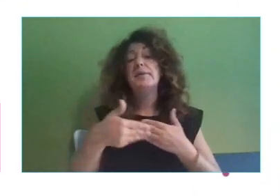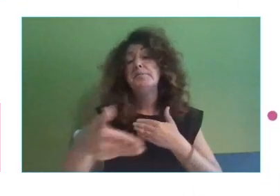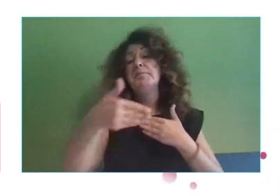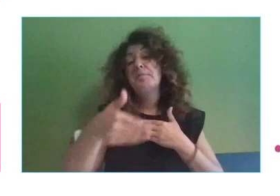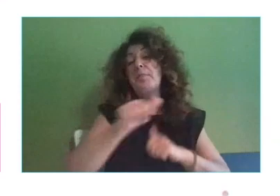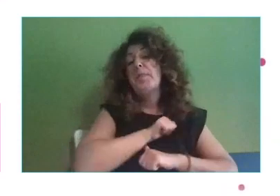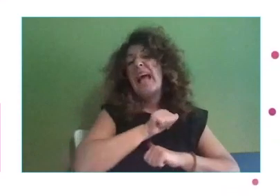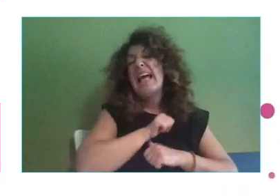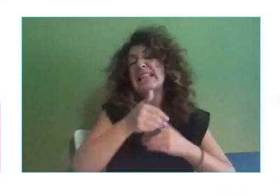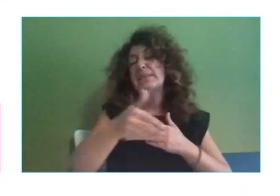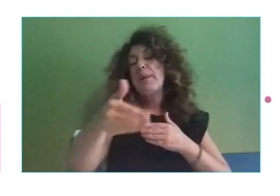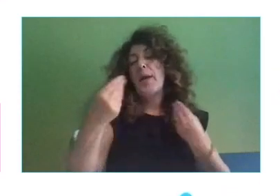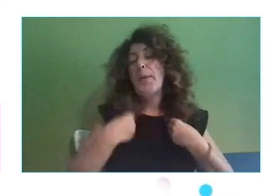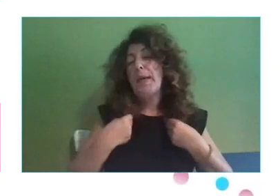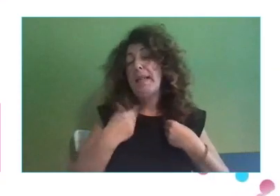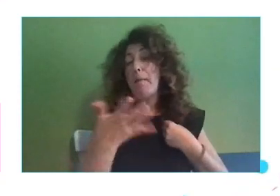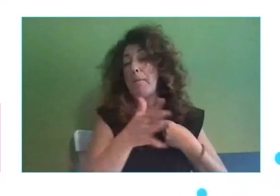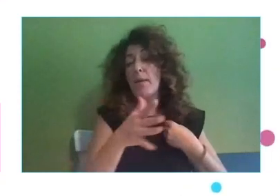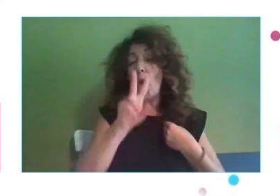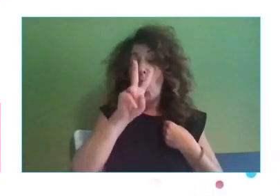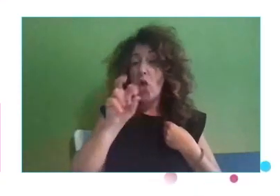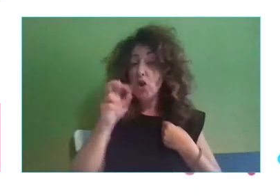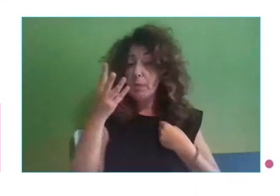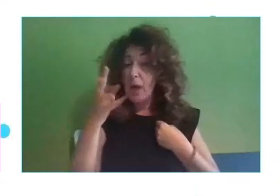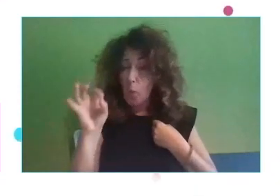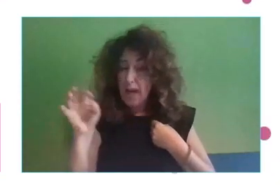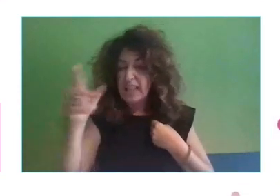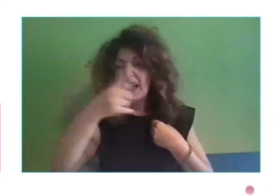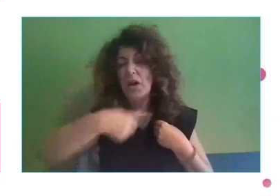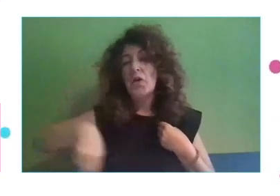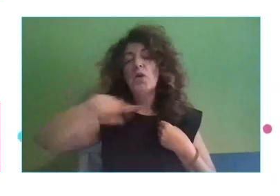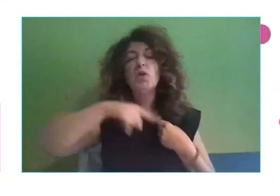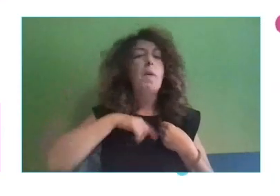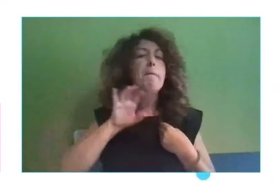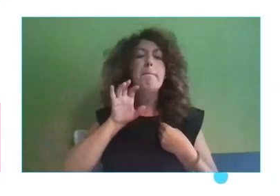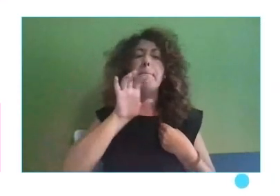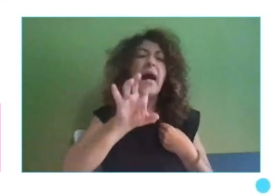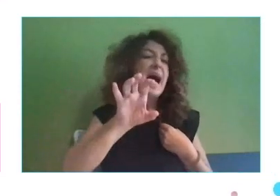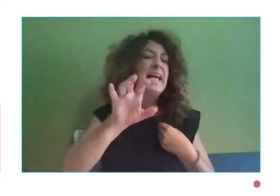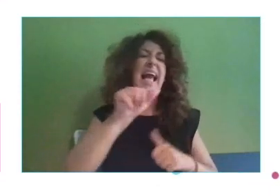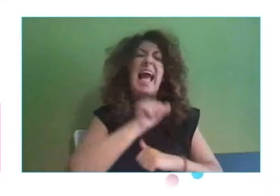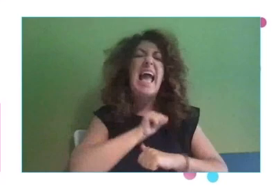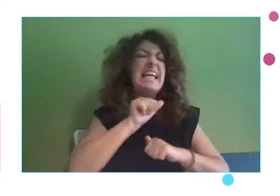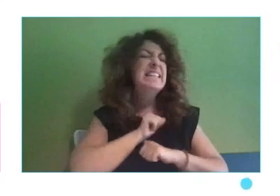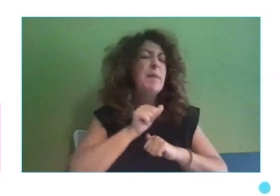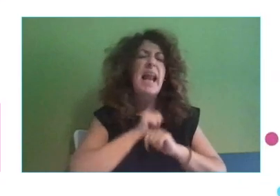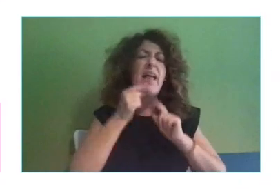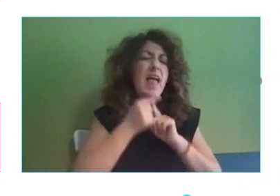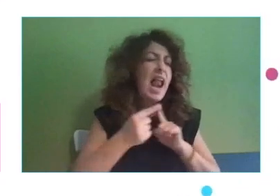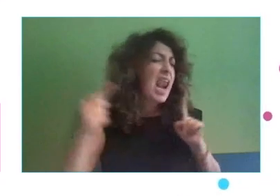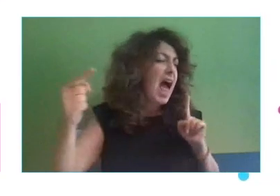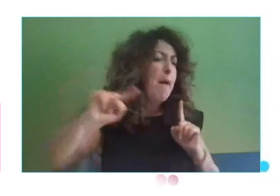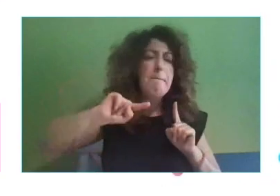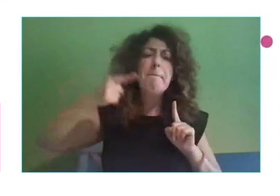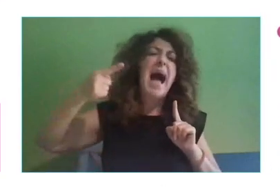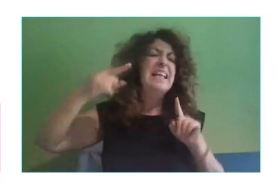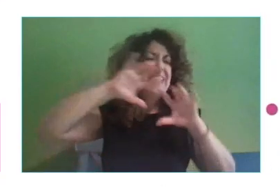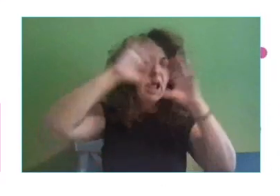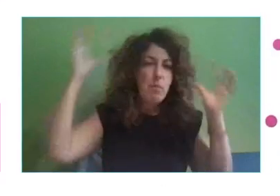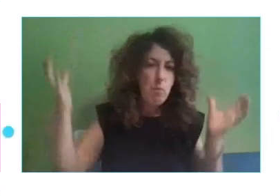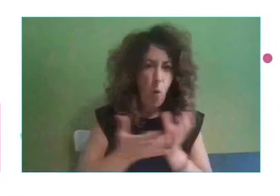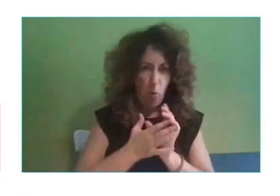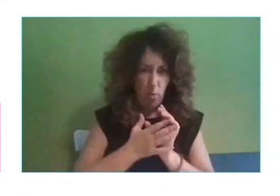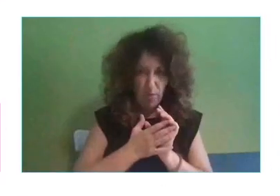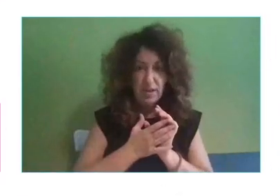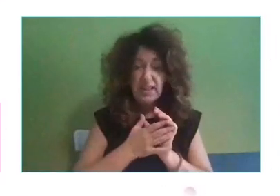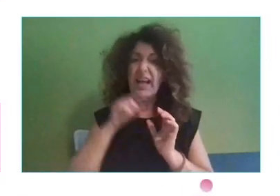en torno al 2040, pues seremos probablemente el país con mayor esperanza de vida del mundo. Y esto es tremendamente significativo, aparte de los temas